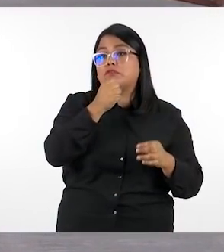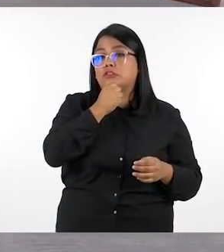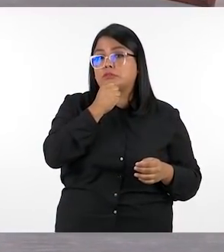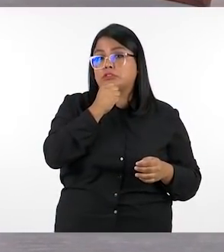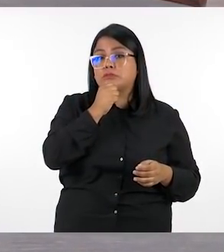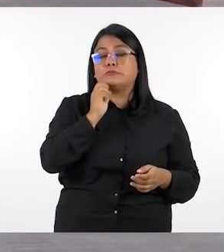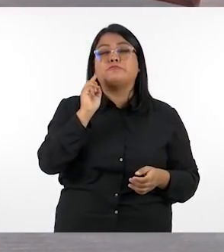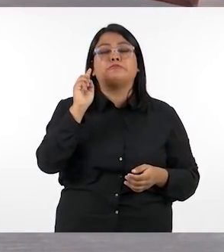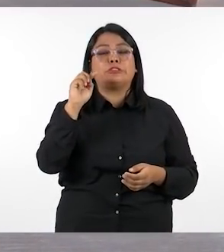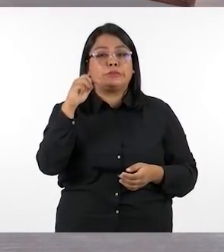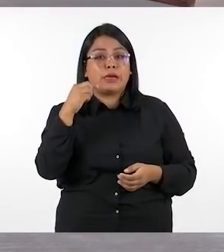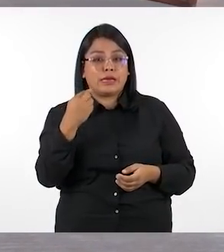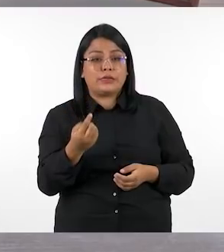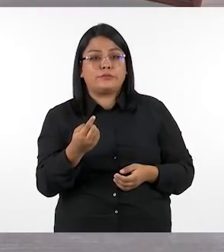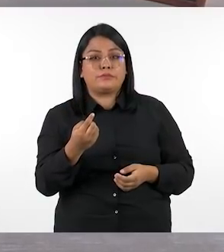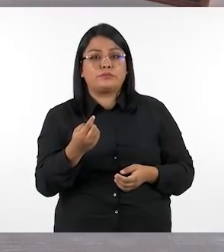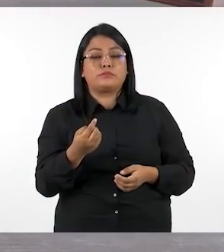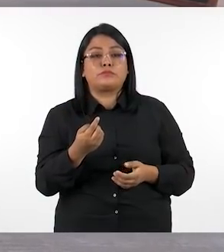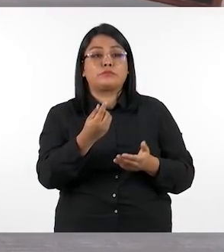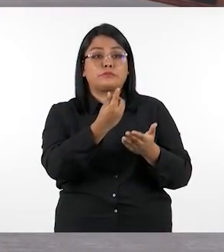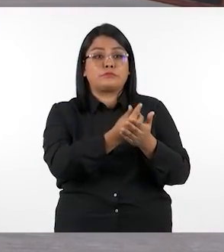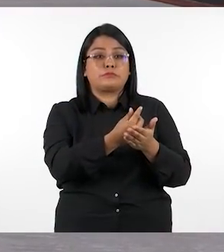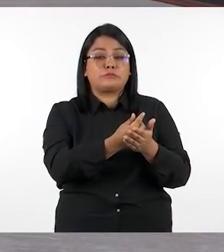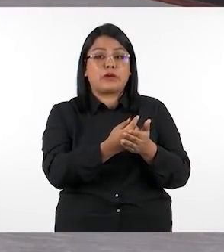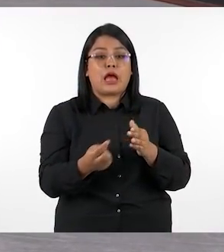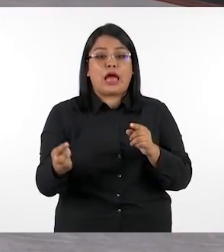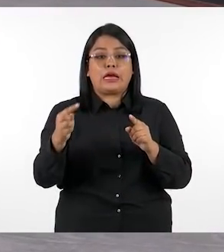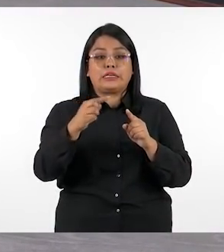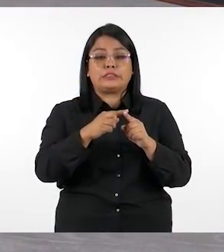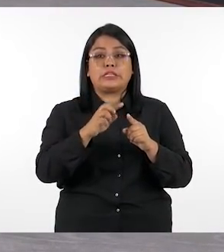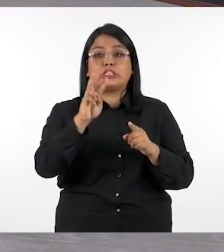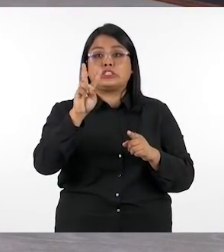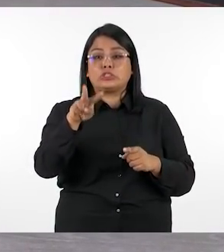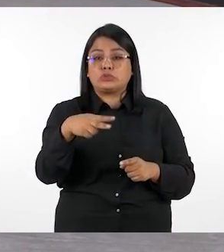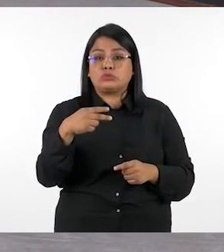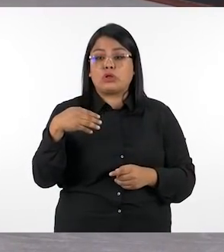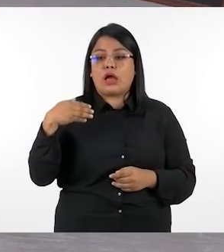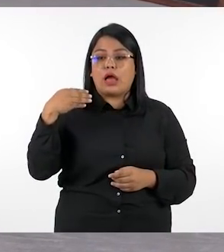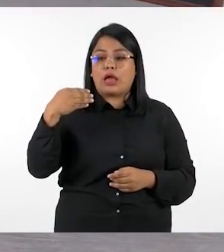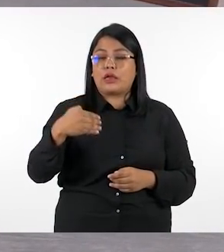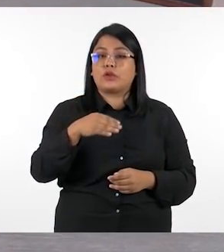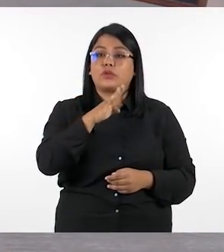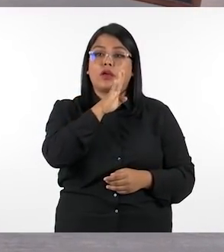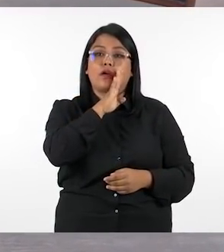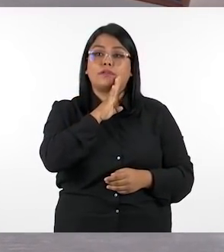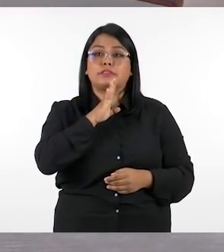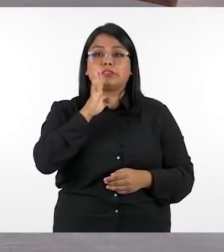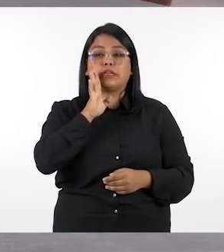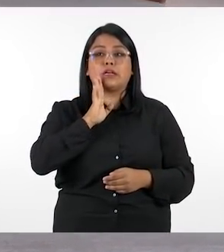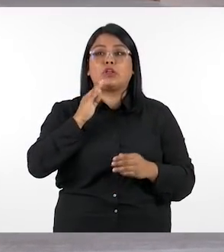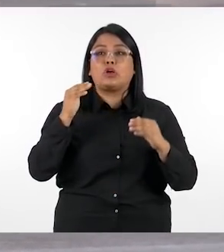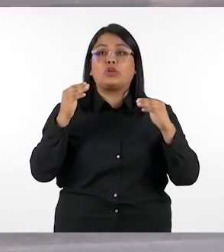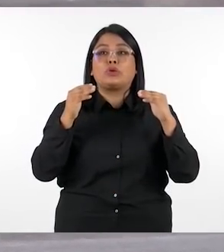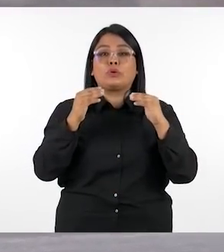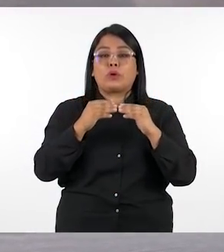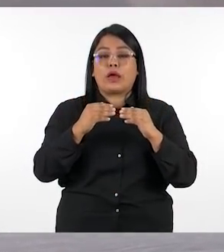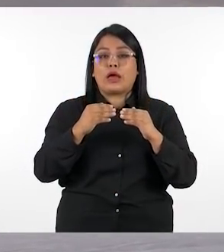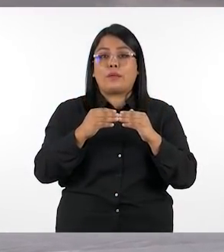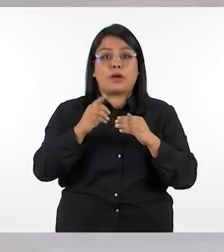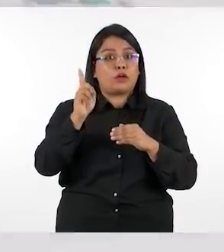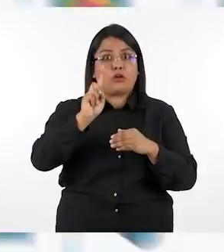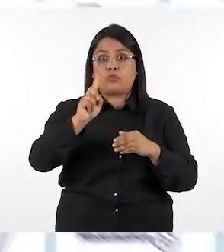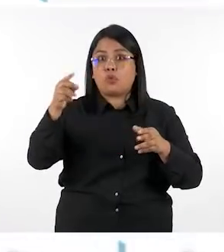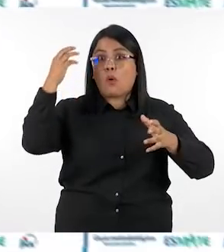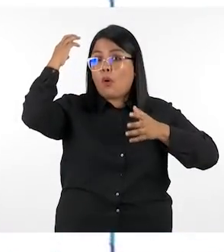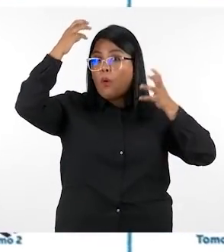lo primero es que nuestros materiales van desde primer grado hasta segundo año de bachillerato además